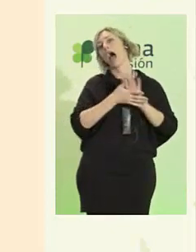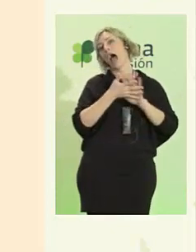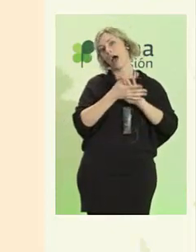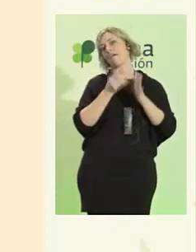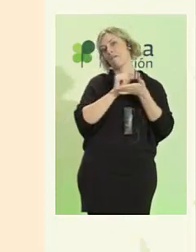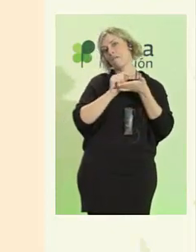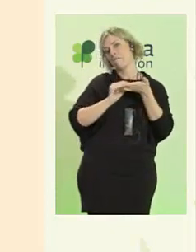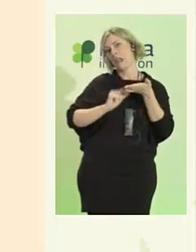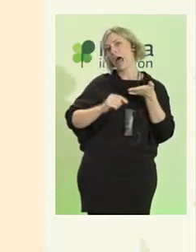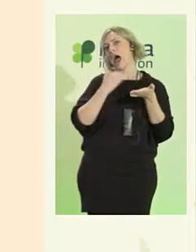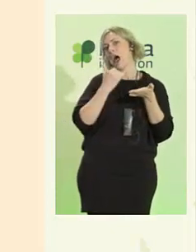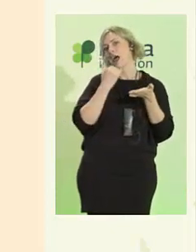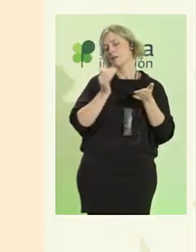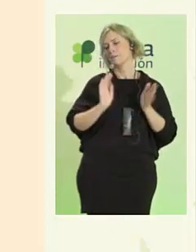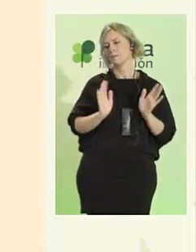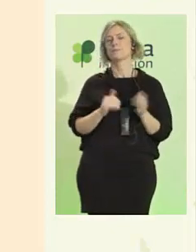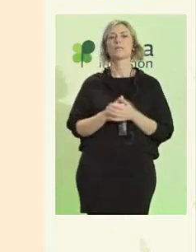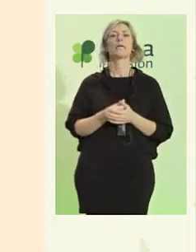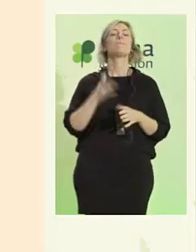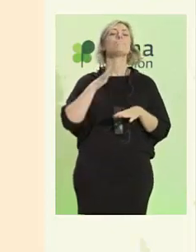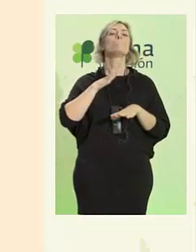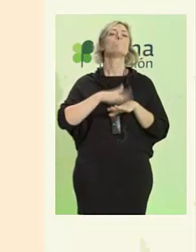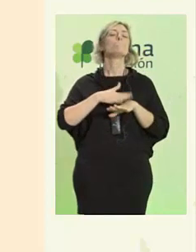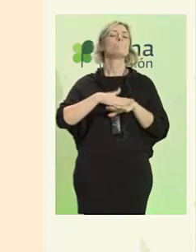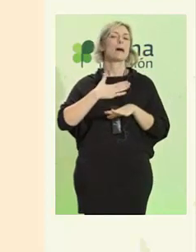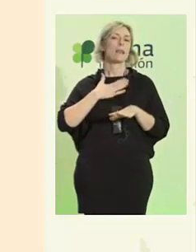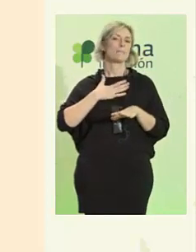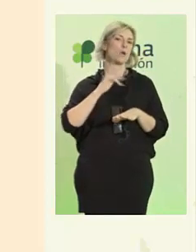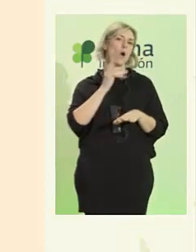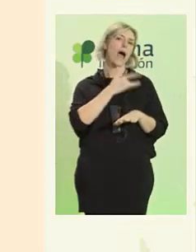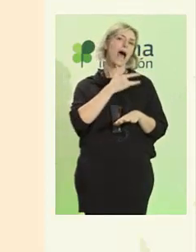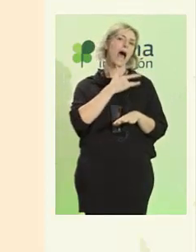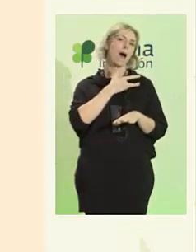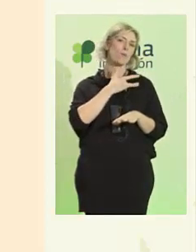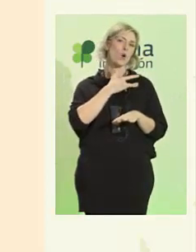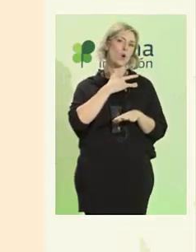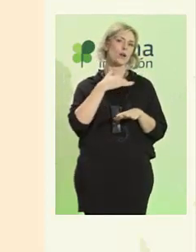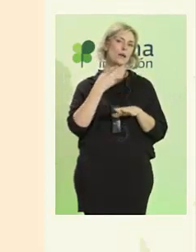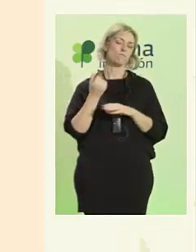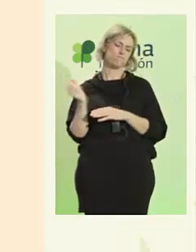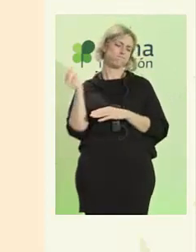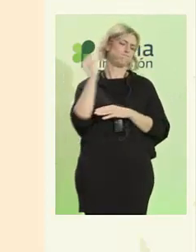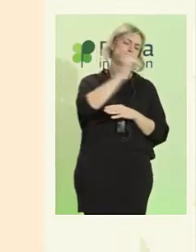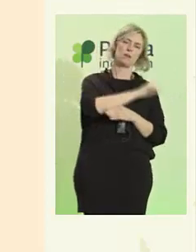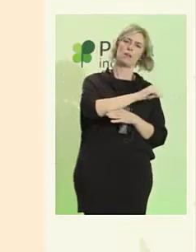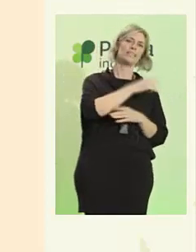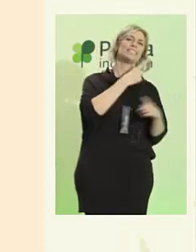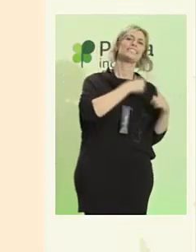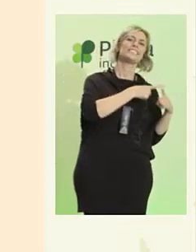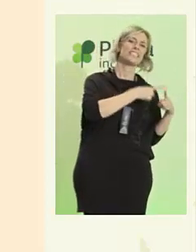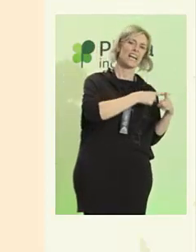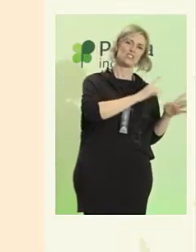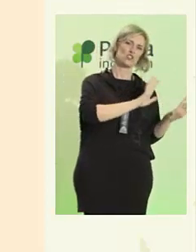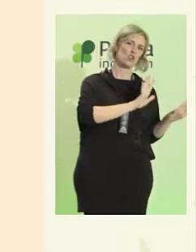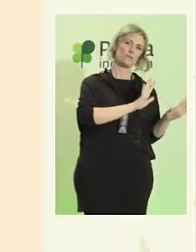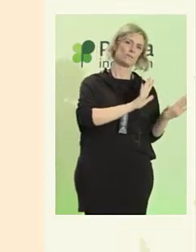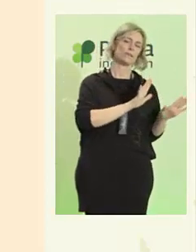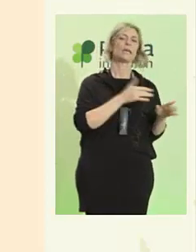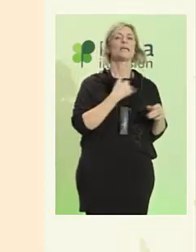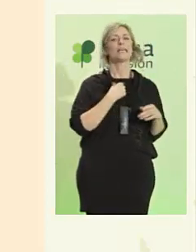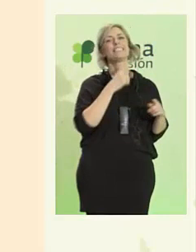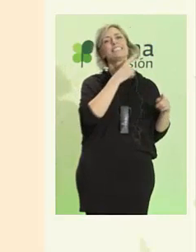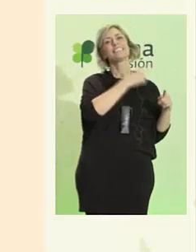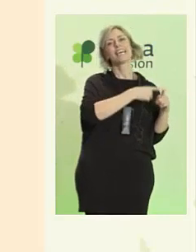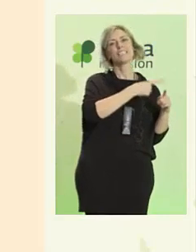Y para mí el amor está todavía por encima del sexo, el amor engloba al sexo y de eso es de lo que hablo en el libro.